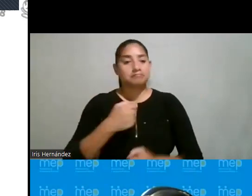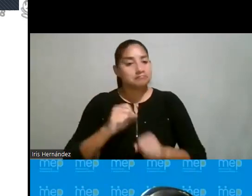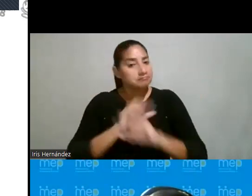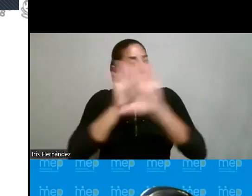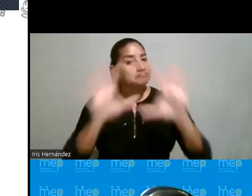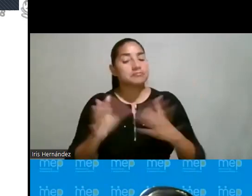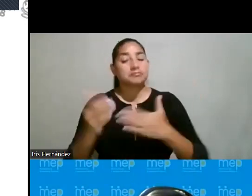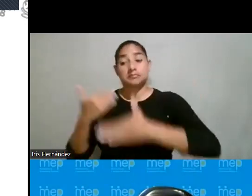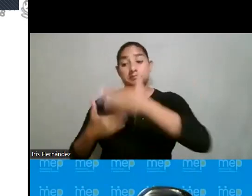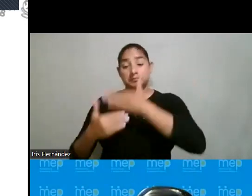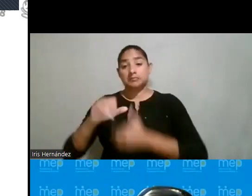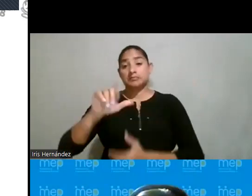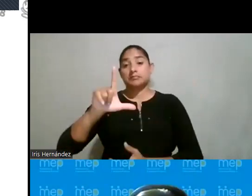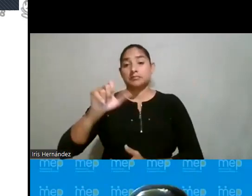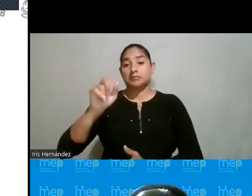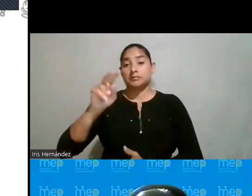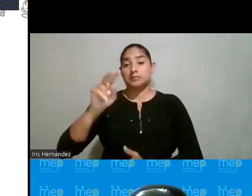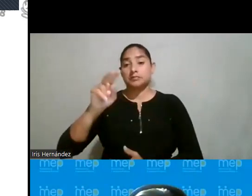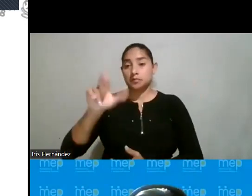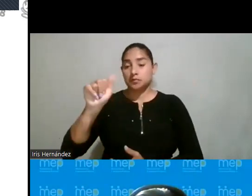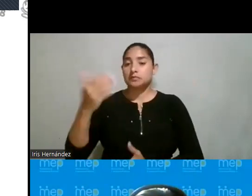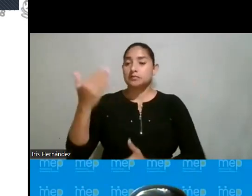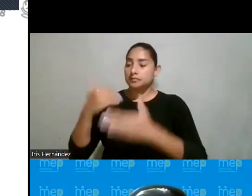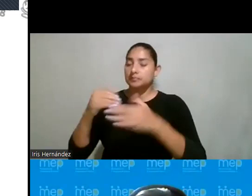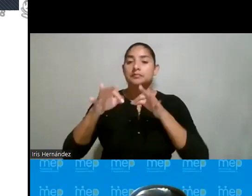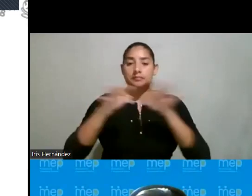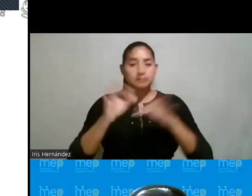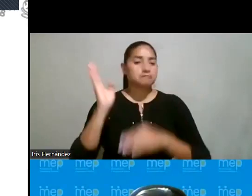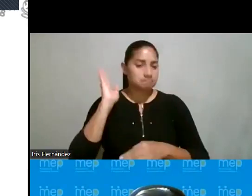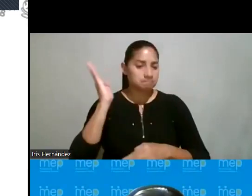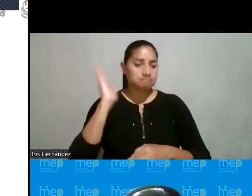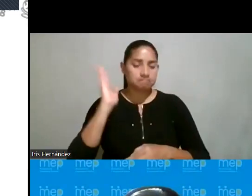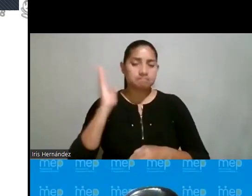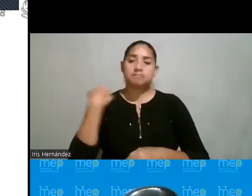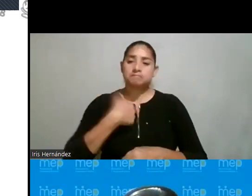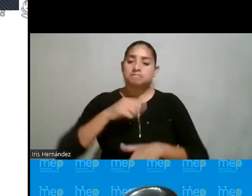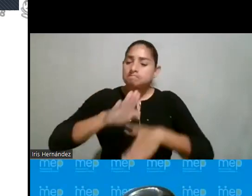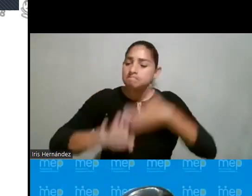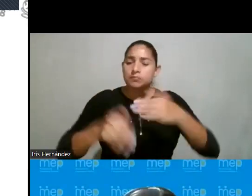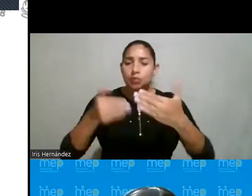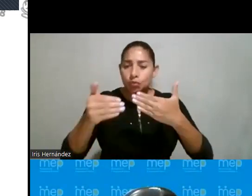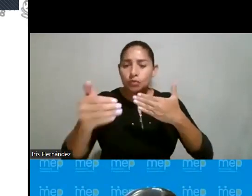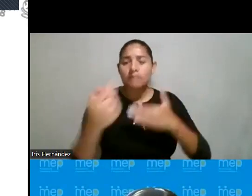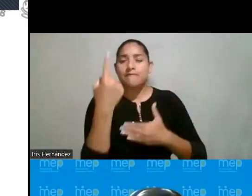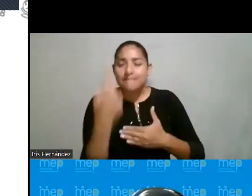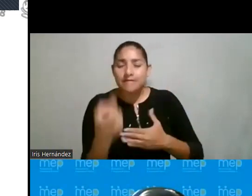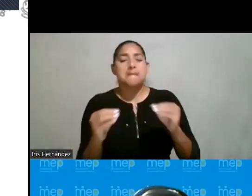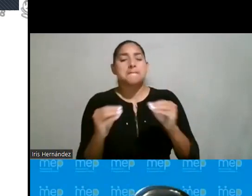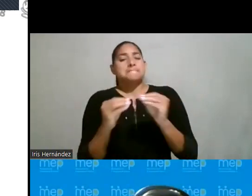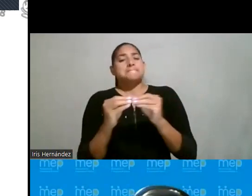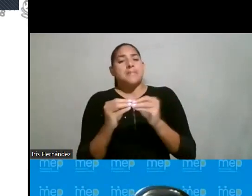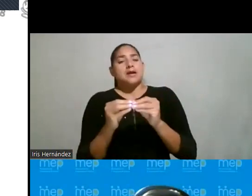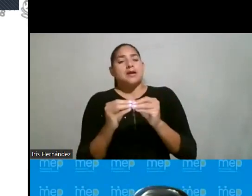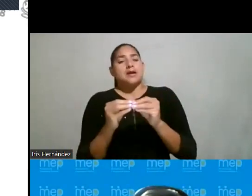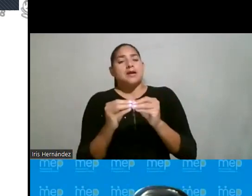como ahora doña Leonora, que me antecedía, lo decía, podemos, hemos caminado, pero podemos caminar aún más y eso lo